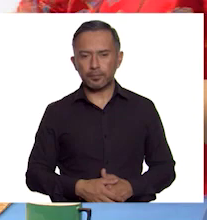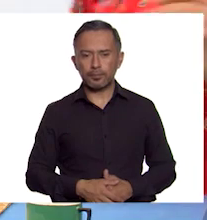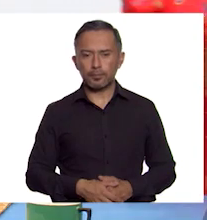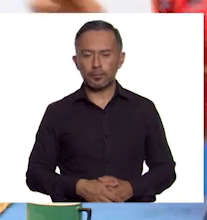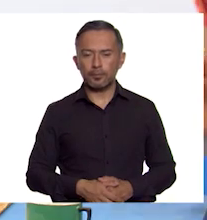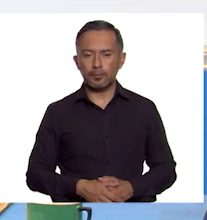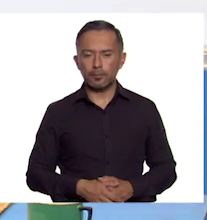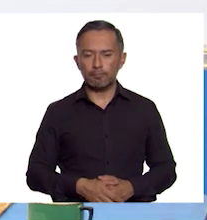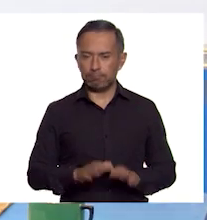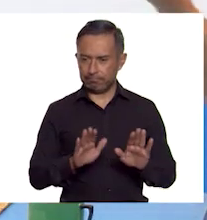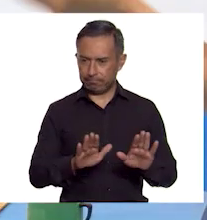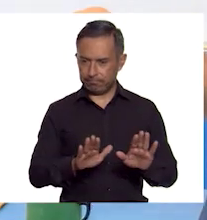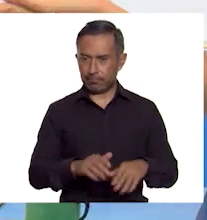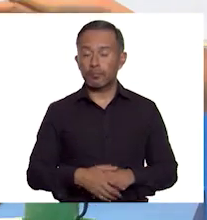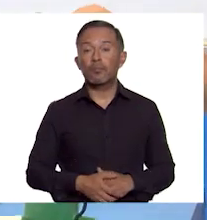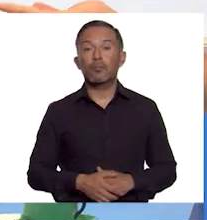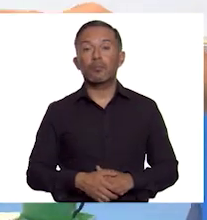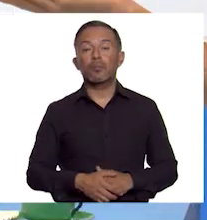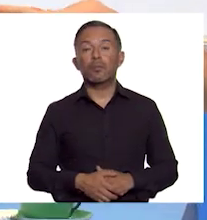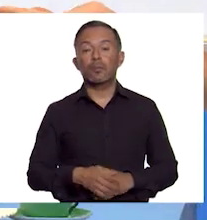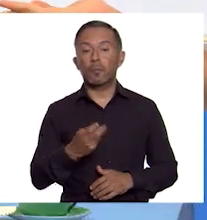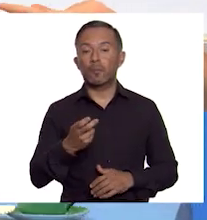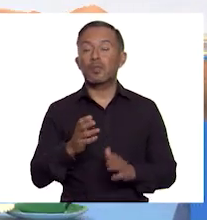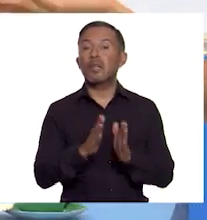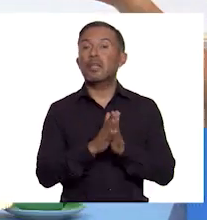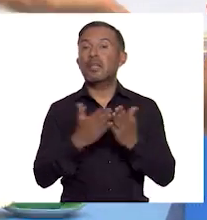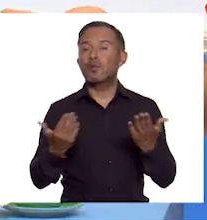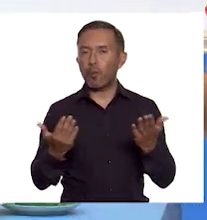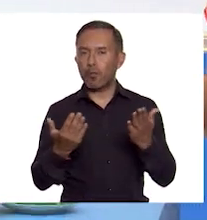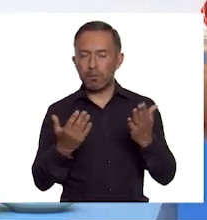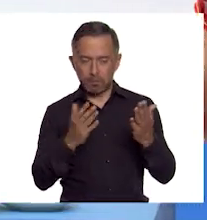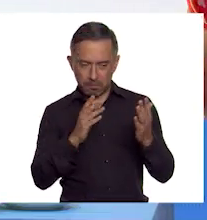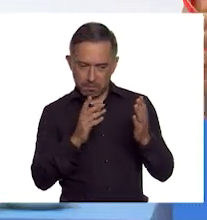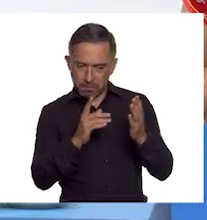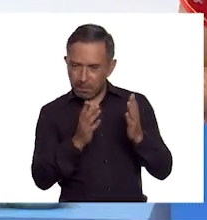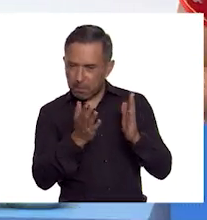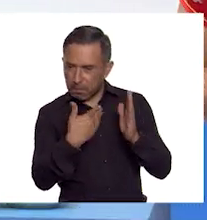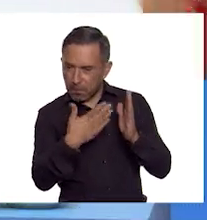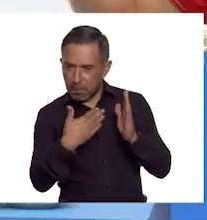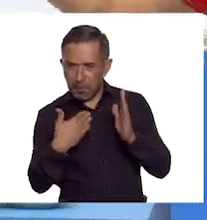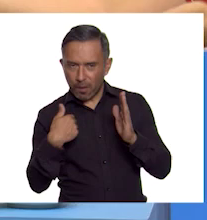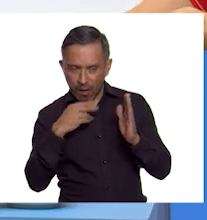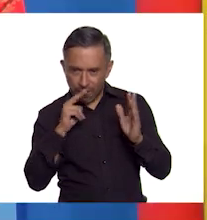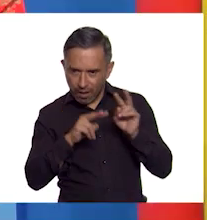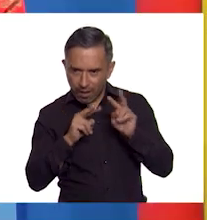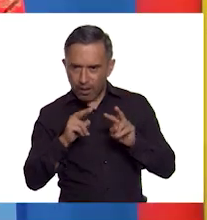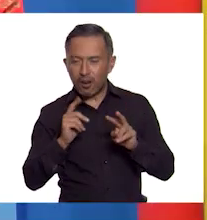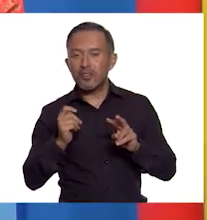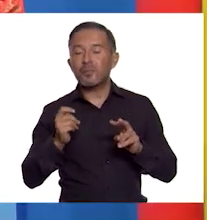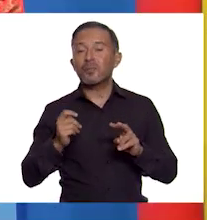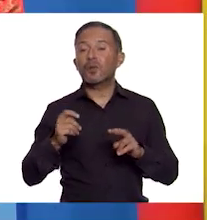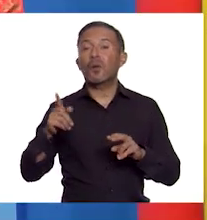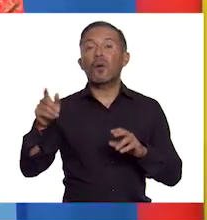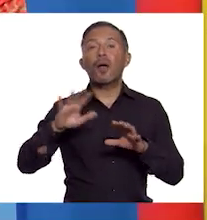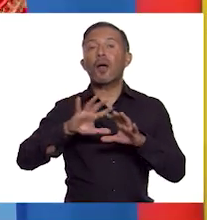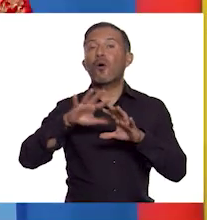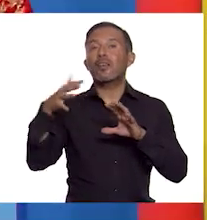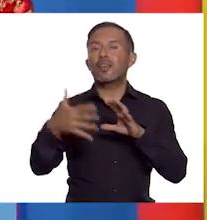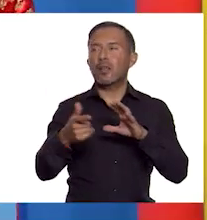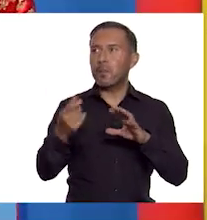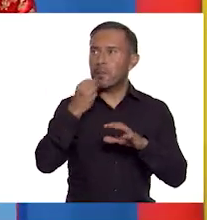Listo. Hemos terminado con nuestro libro interactivo Las maravillas de Oriente, un viaje por China.